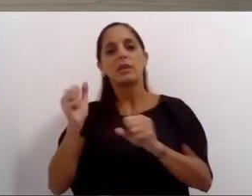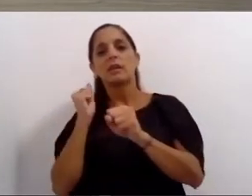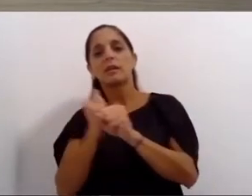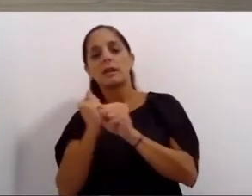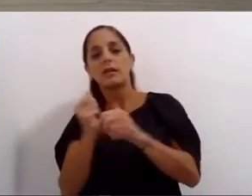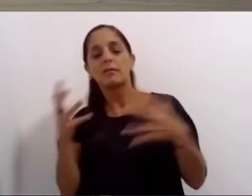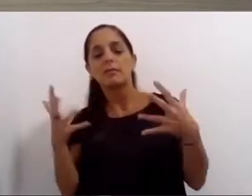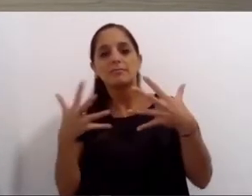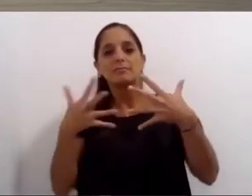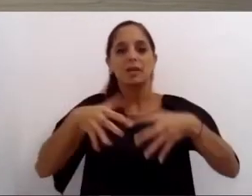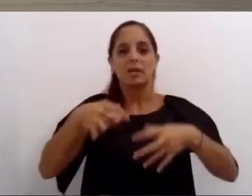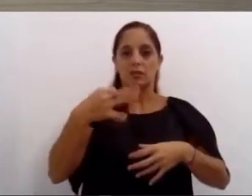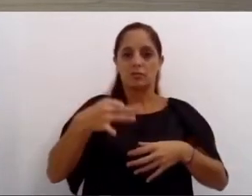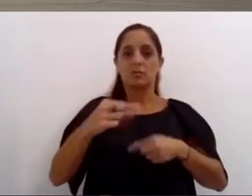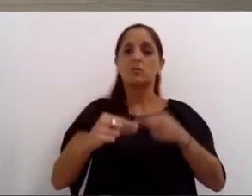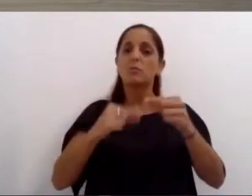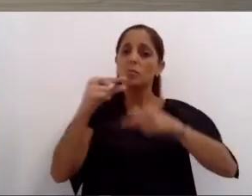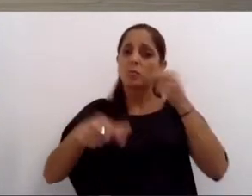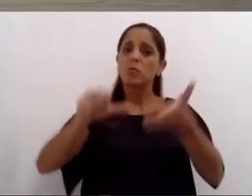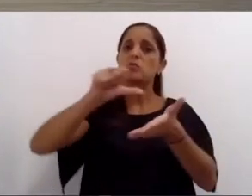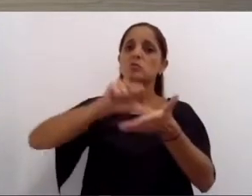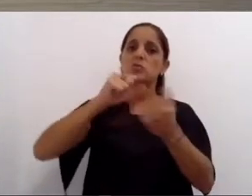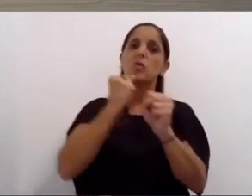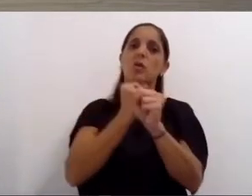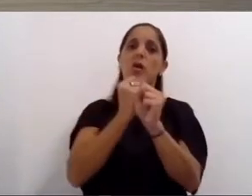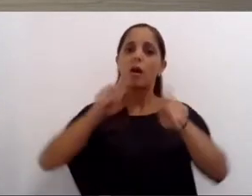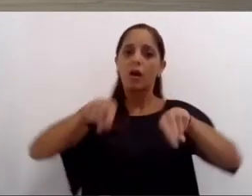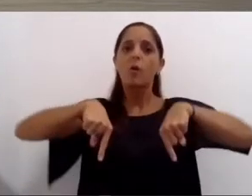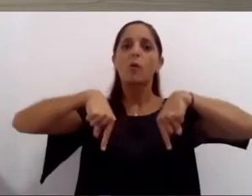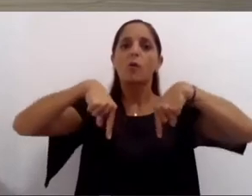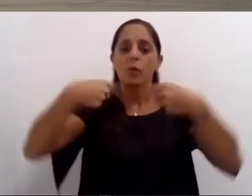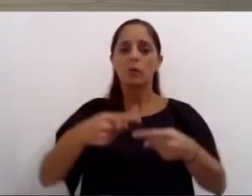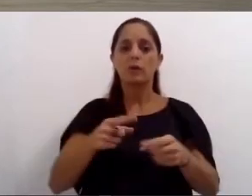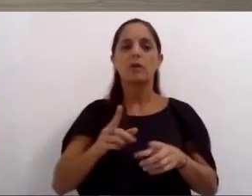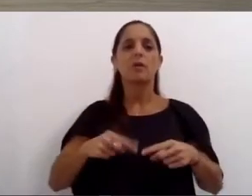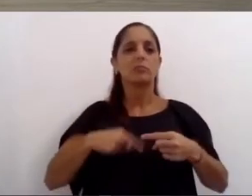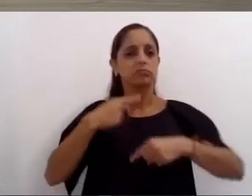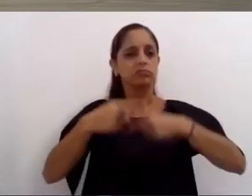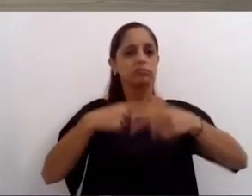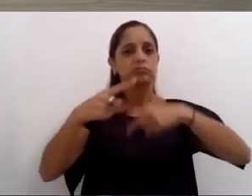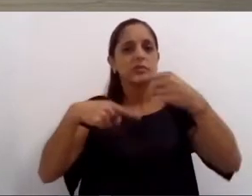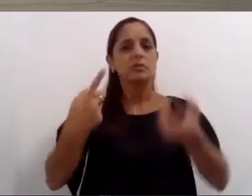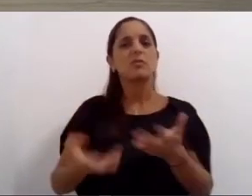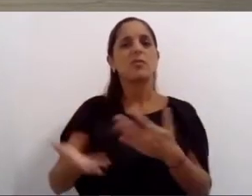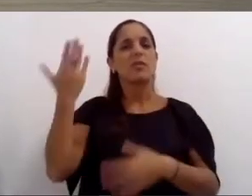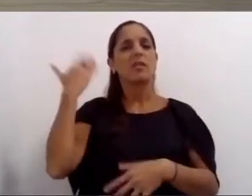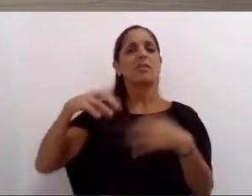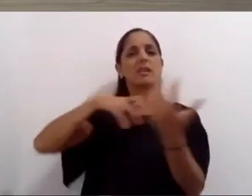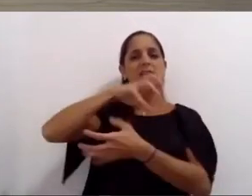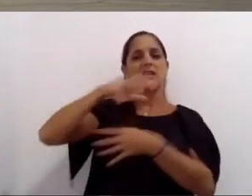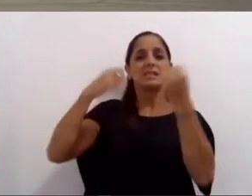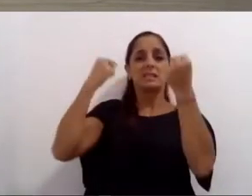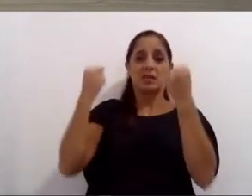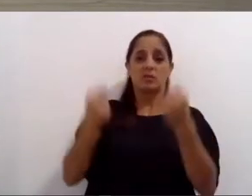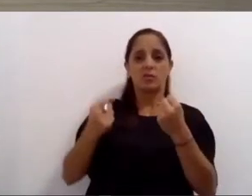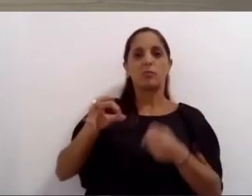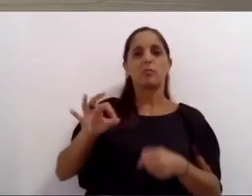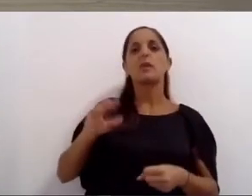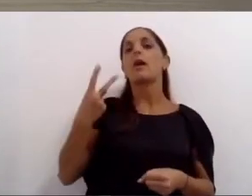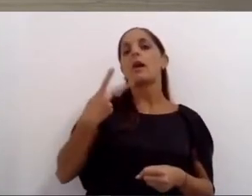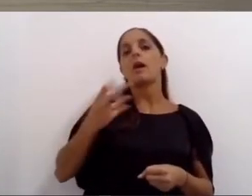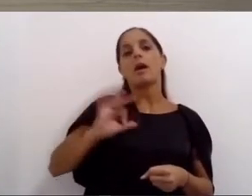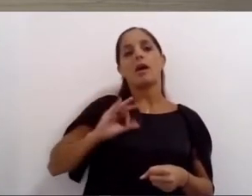la ciudad volver a trabajo y ponerla en funcionamiento en el marco de una crisis económica que inició antes de marzo de 2020